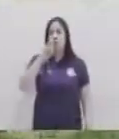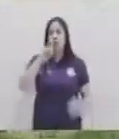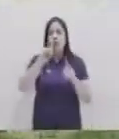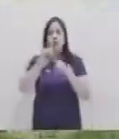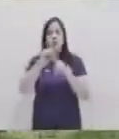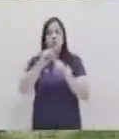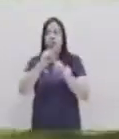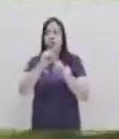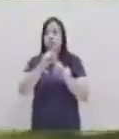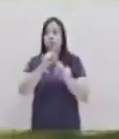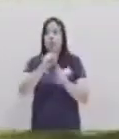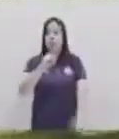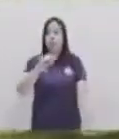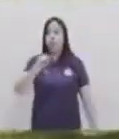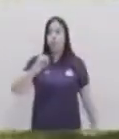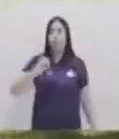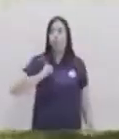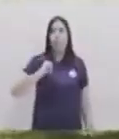derecho del pecho